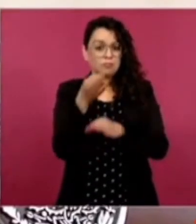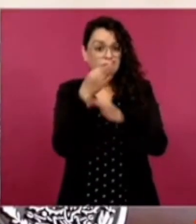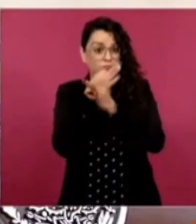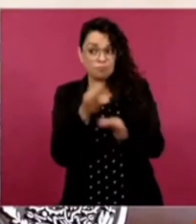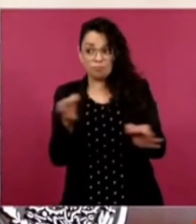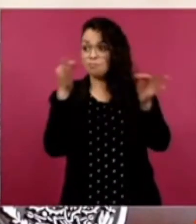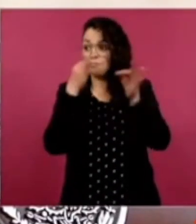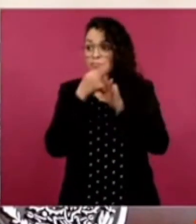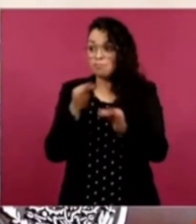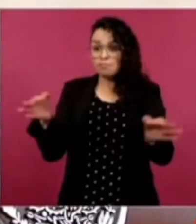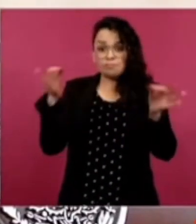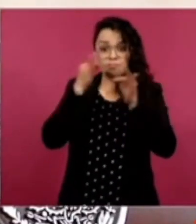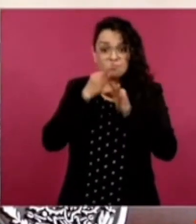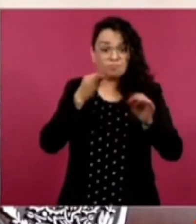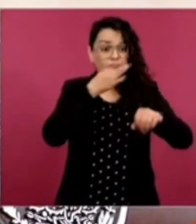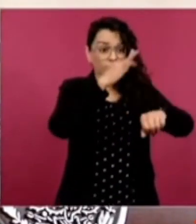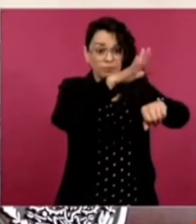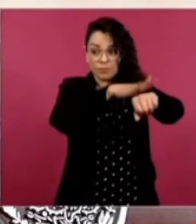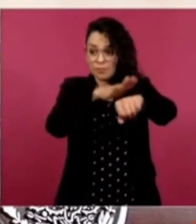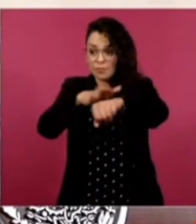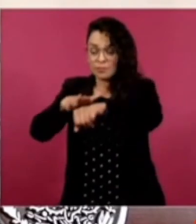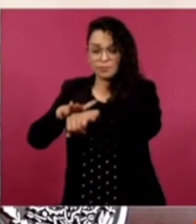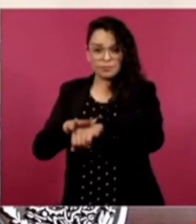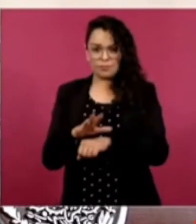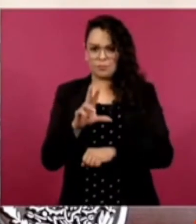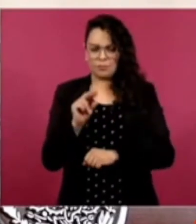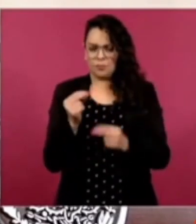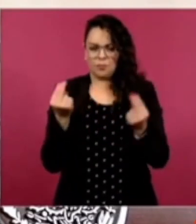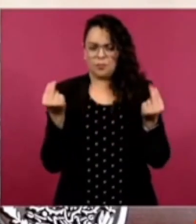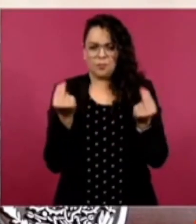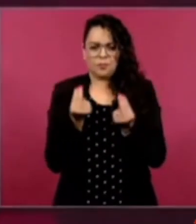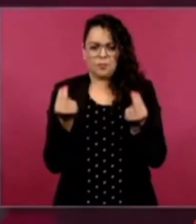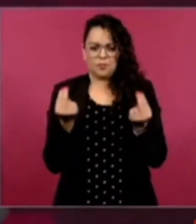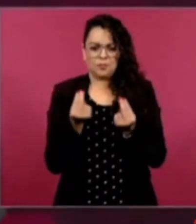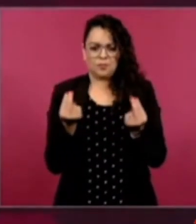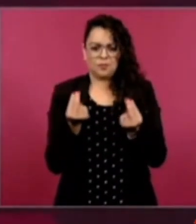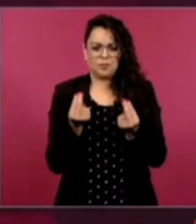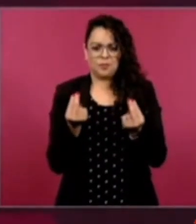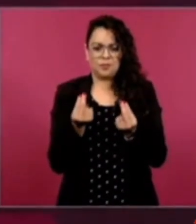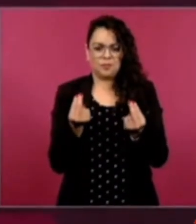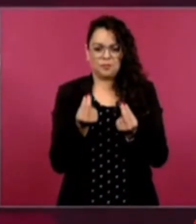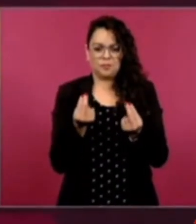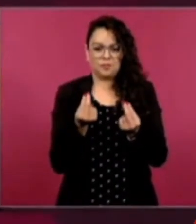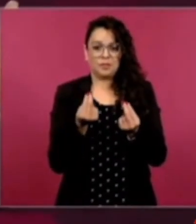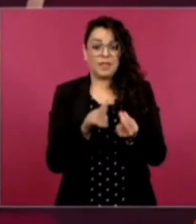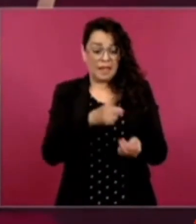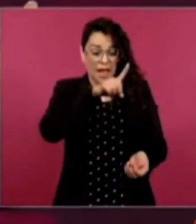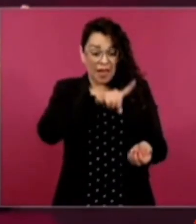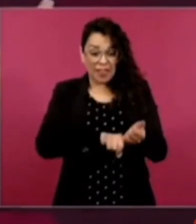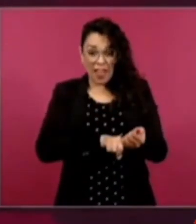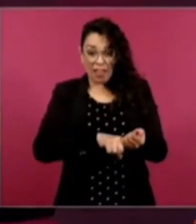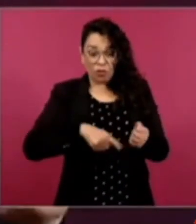sin llamarlos, sin